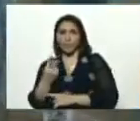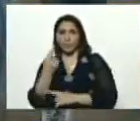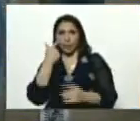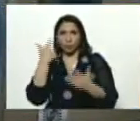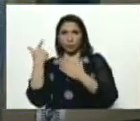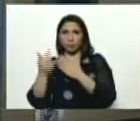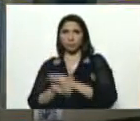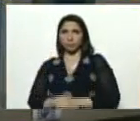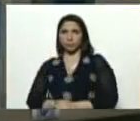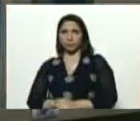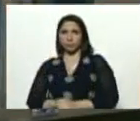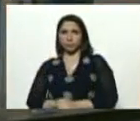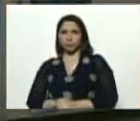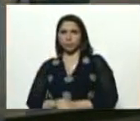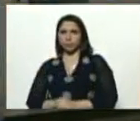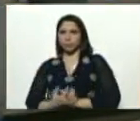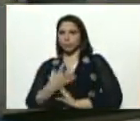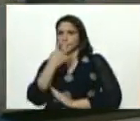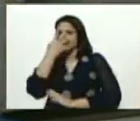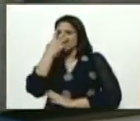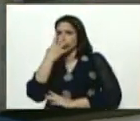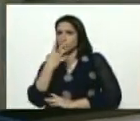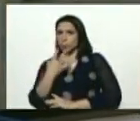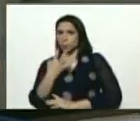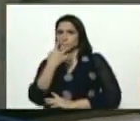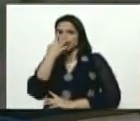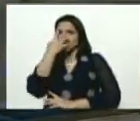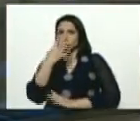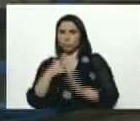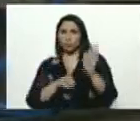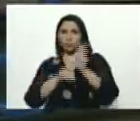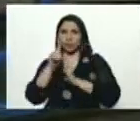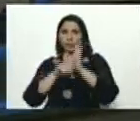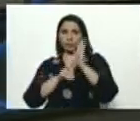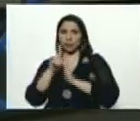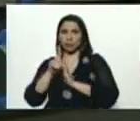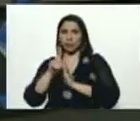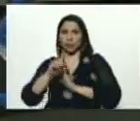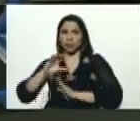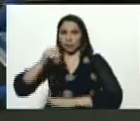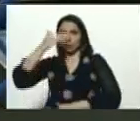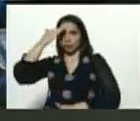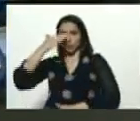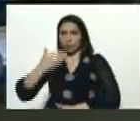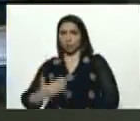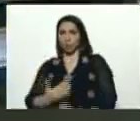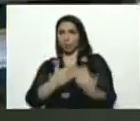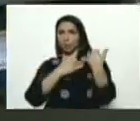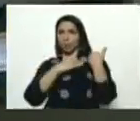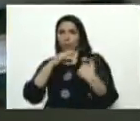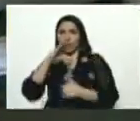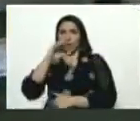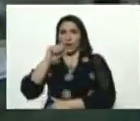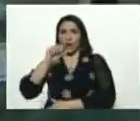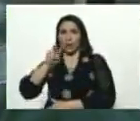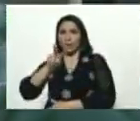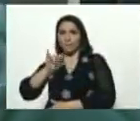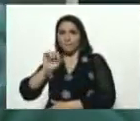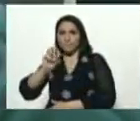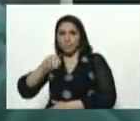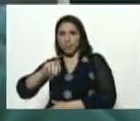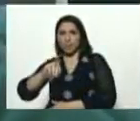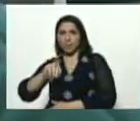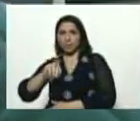es un prototipo de respirador mecánico desarrollado por el coronel Cipolletti en representación de Cabin. El coronel